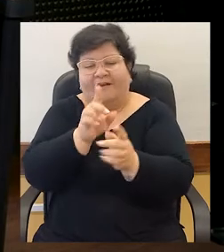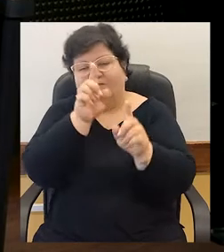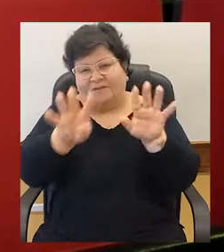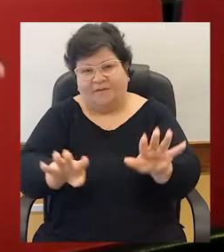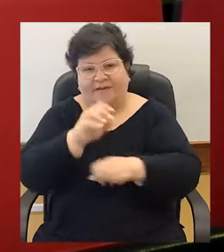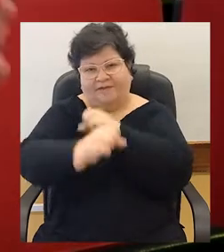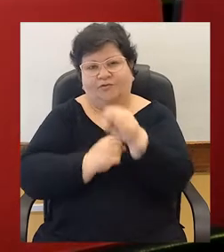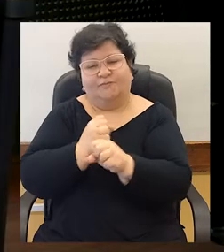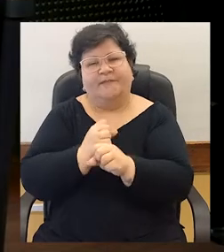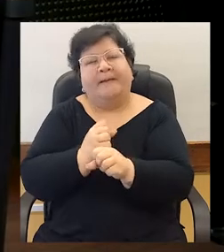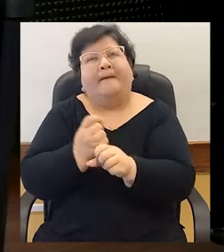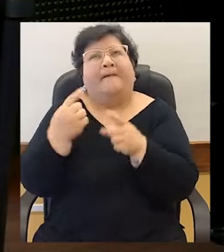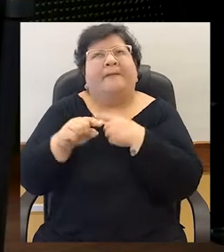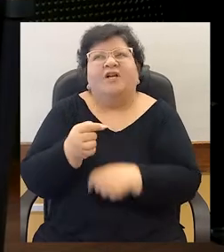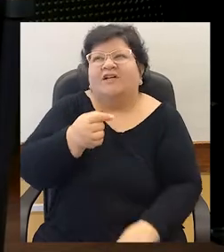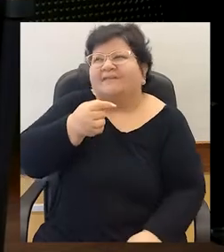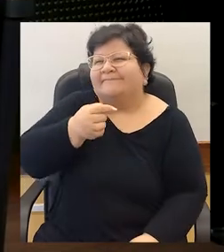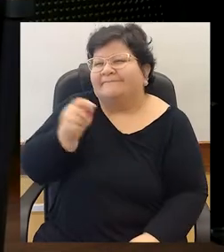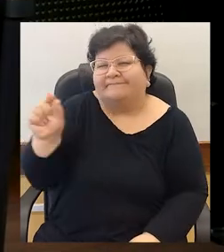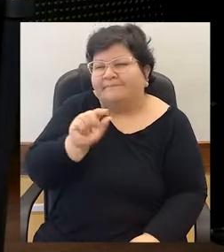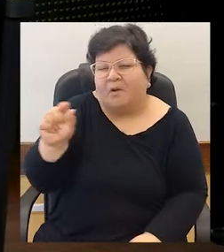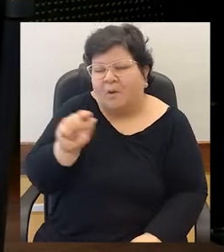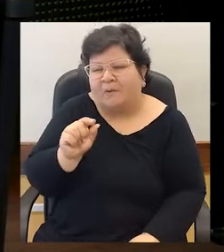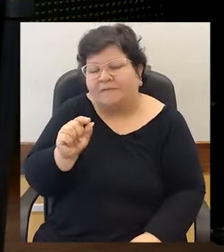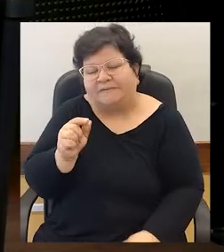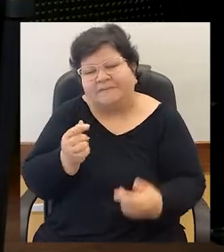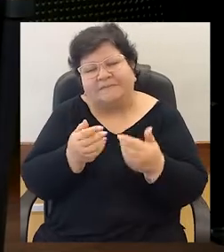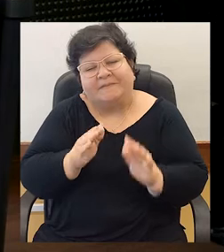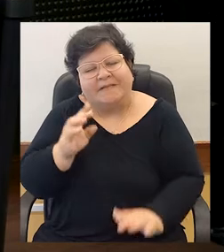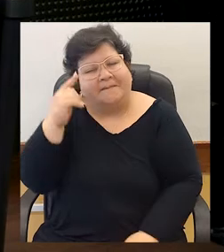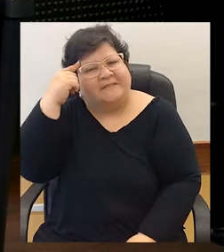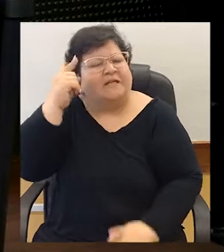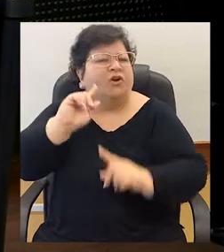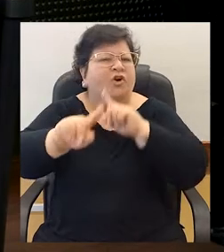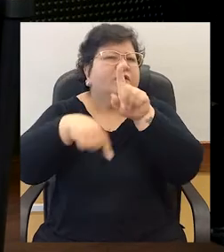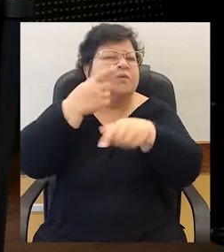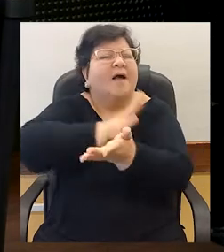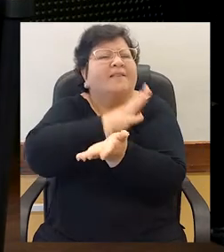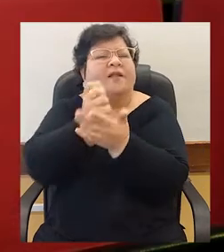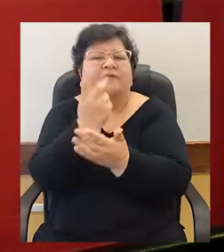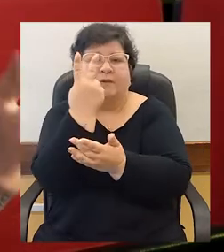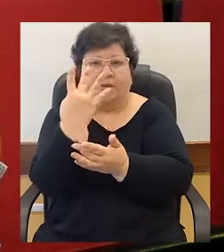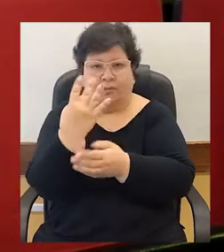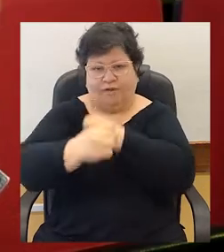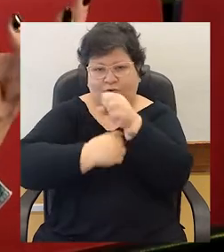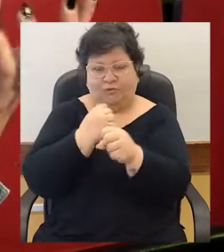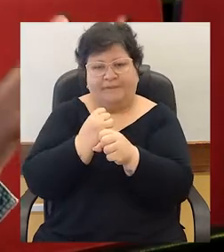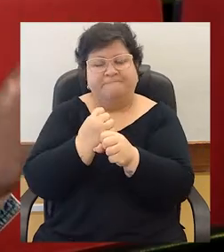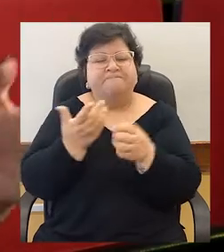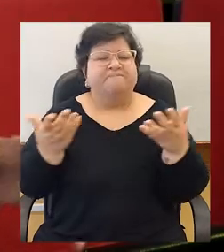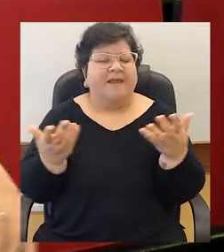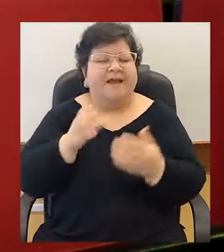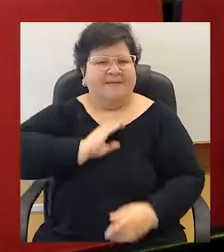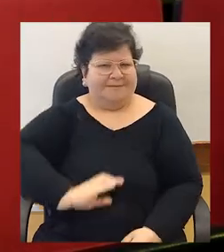se ha empezado a pensar que la adolescencia sigue incluso hasta los 24 años. Tiene como característica